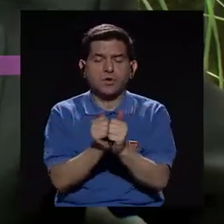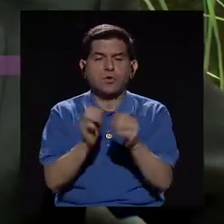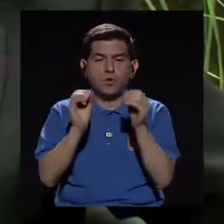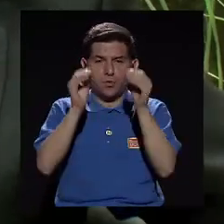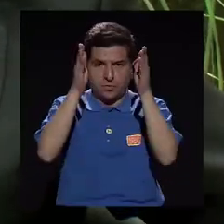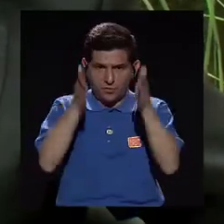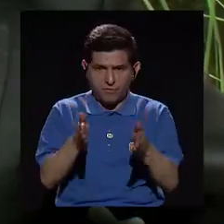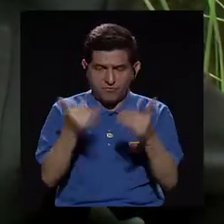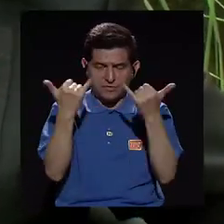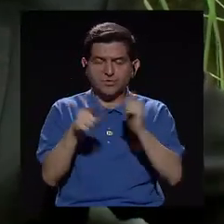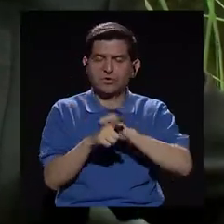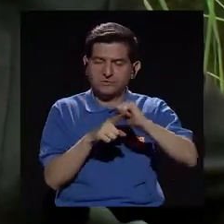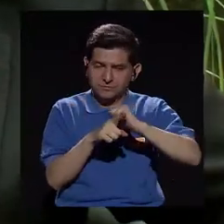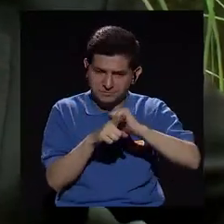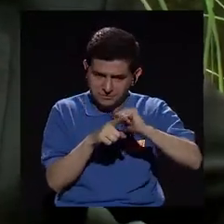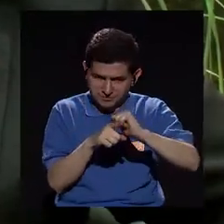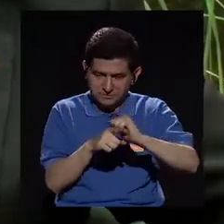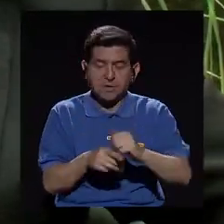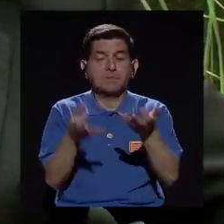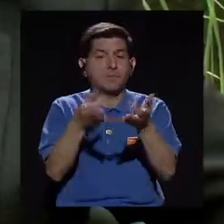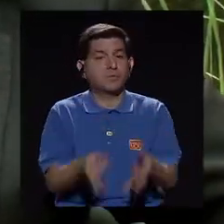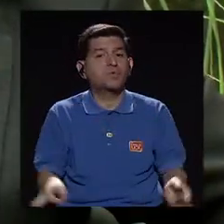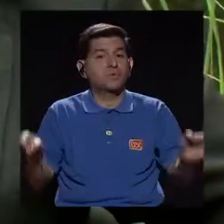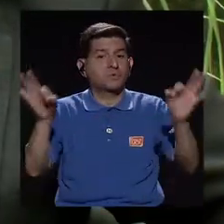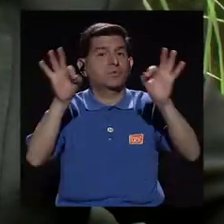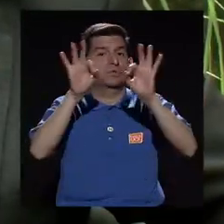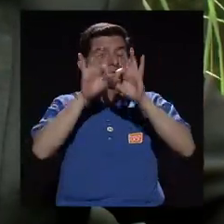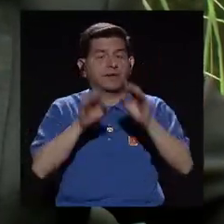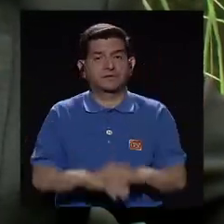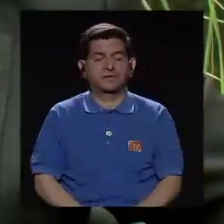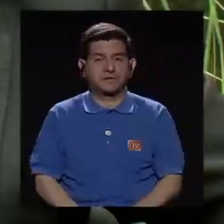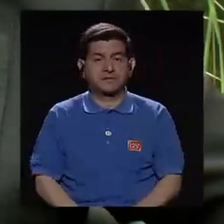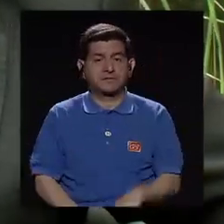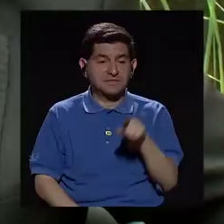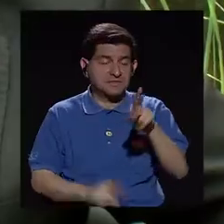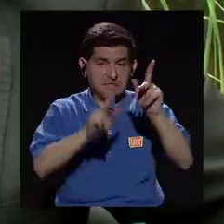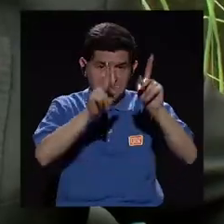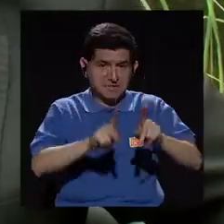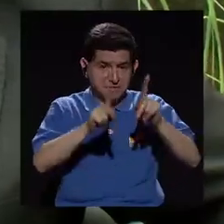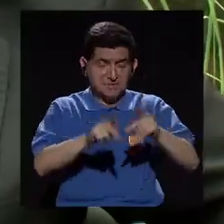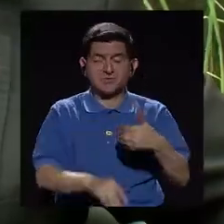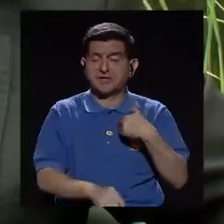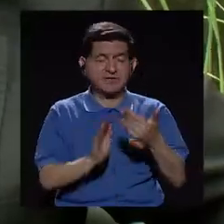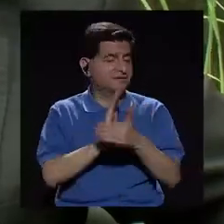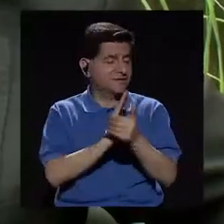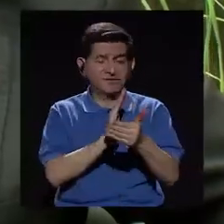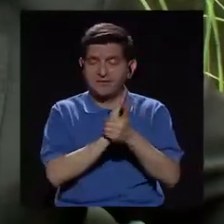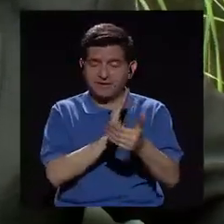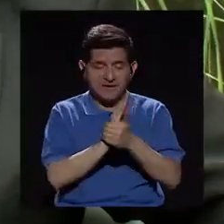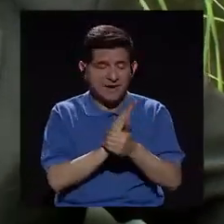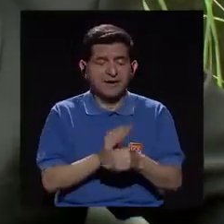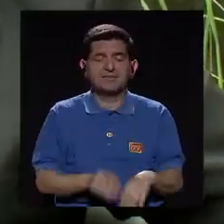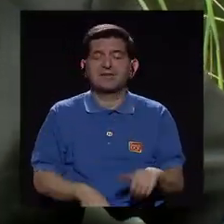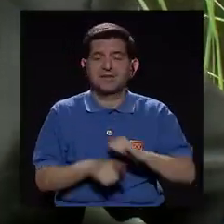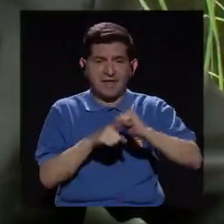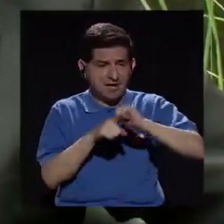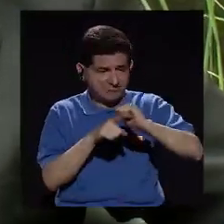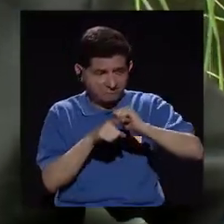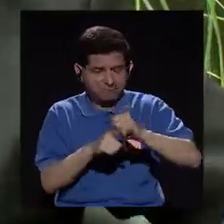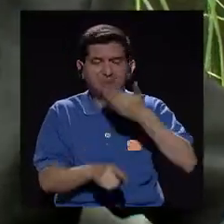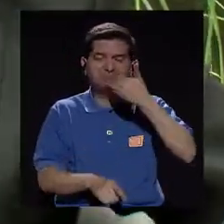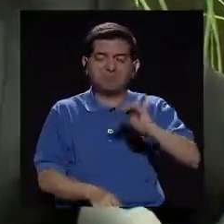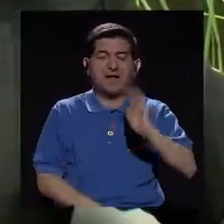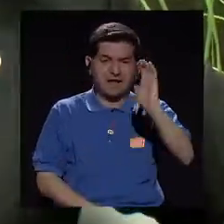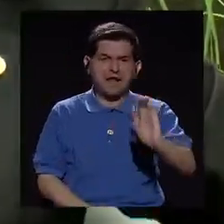personal docente que ha recibido una capacitación. Eso es muy importante porque si el personal docente no tiene la capacitación, estamos